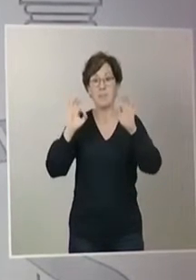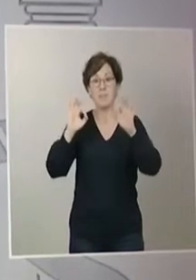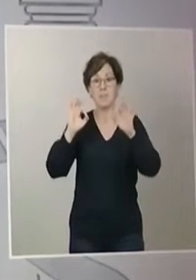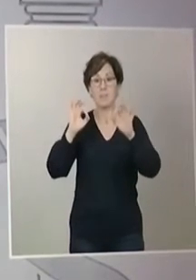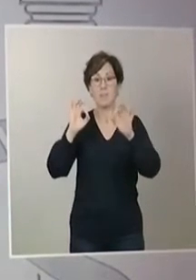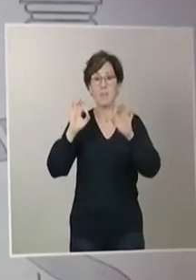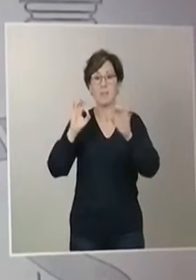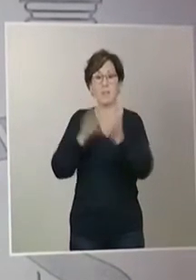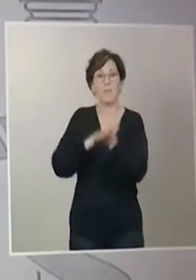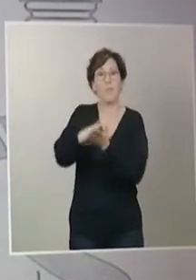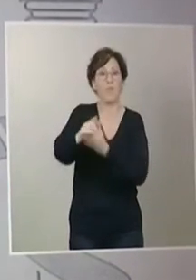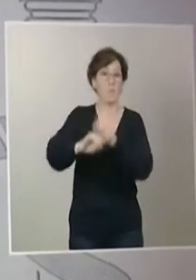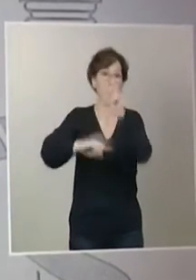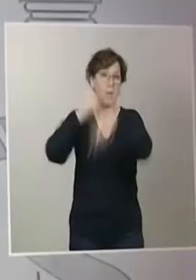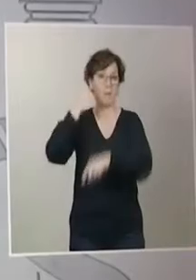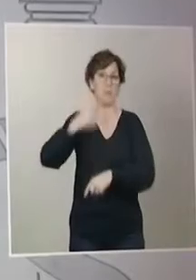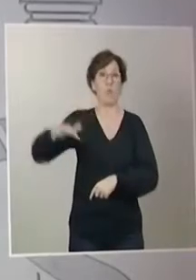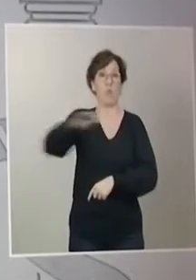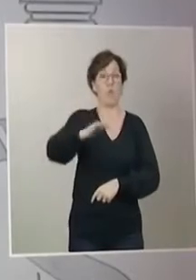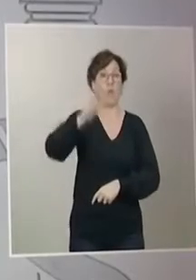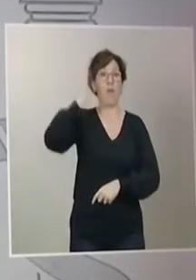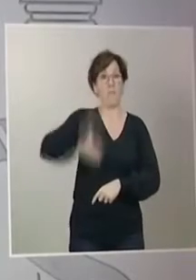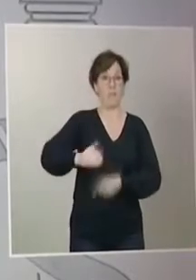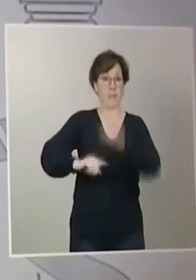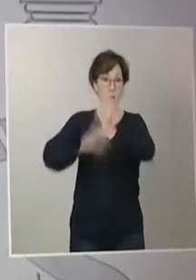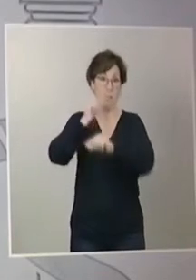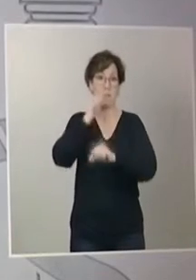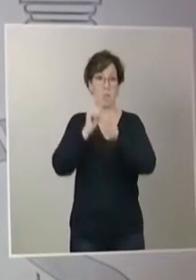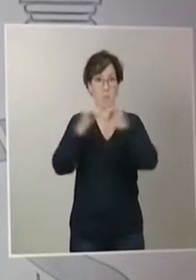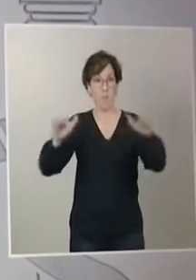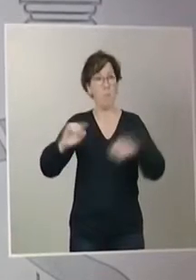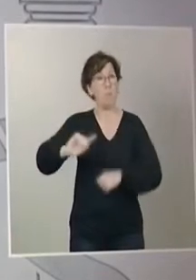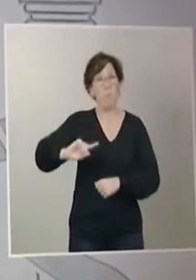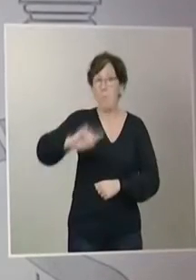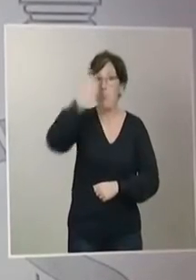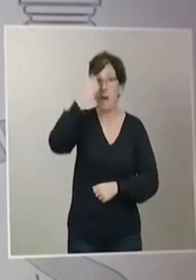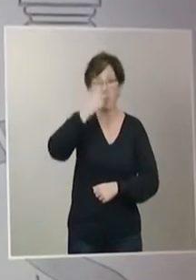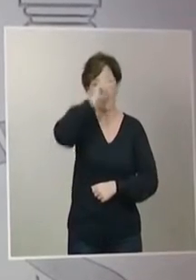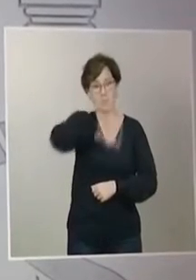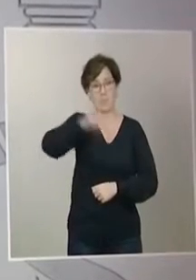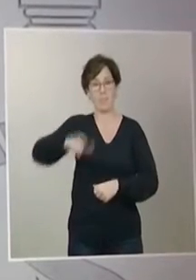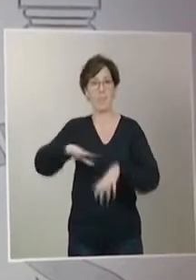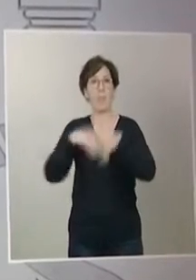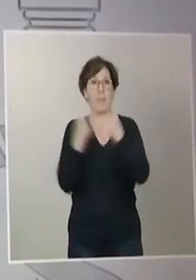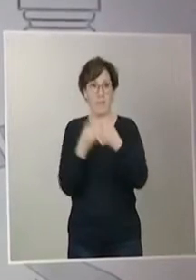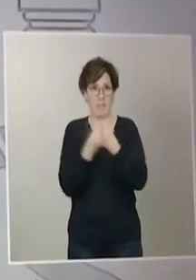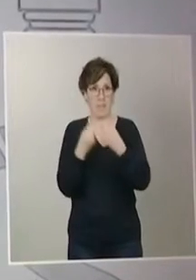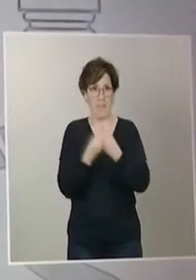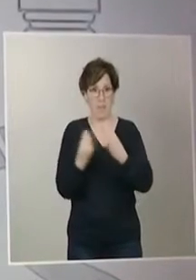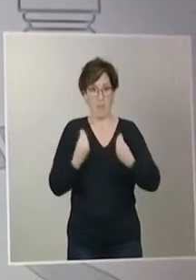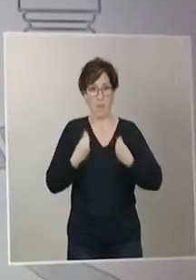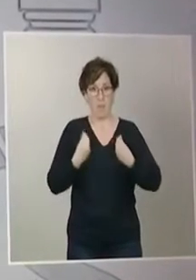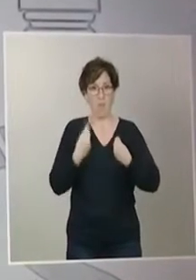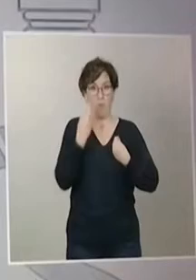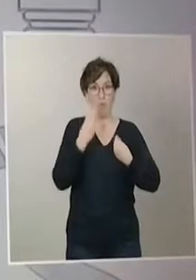la renovación del decreto del estado de alarma.